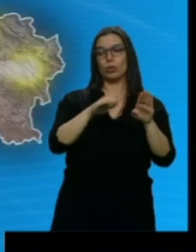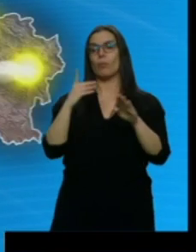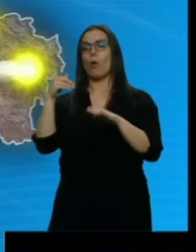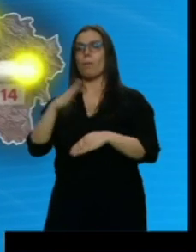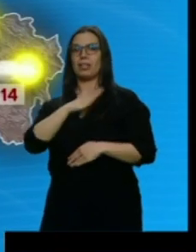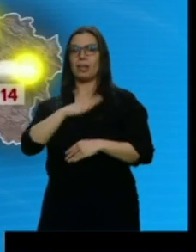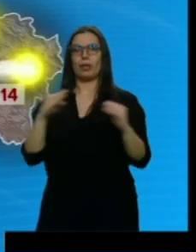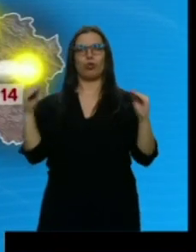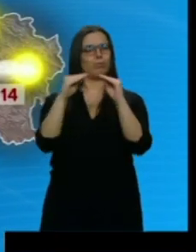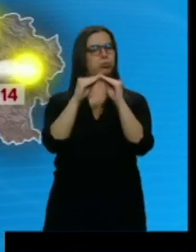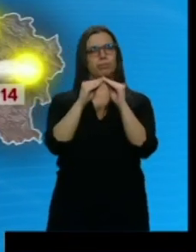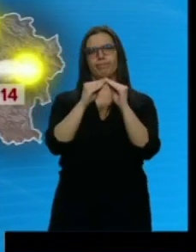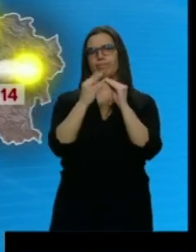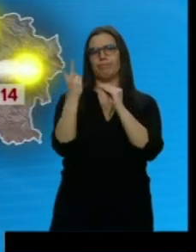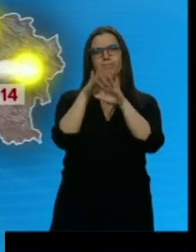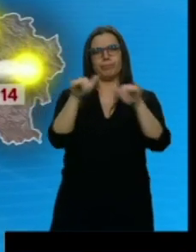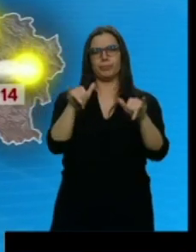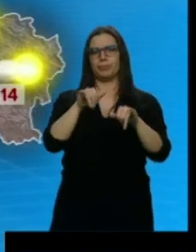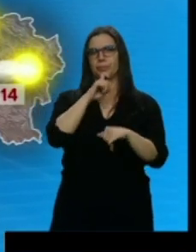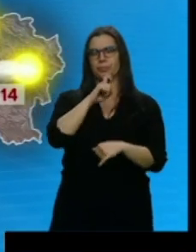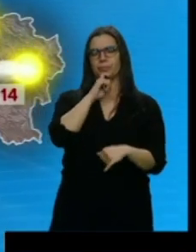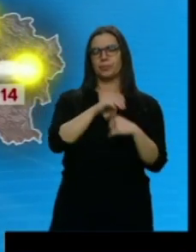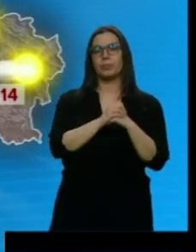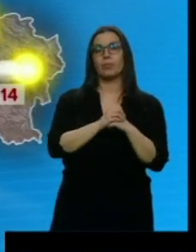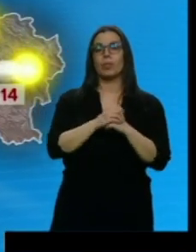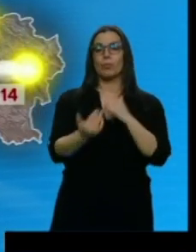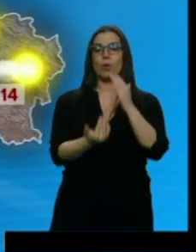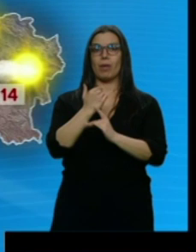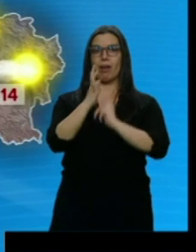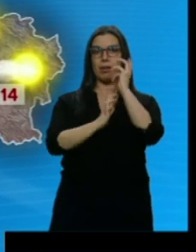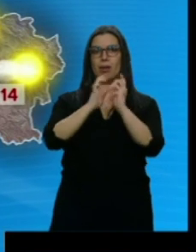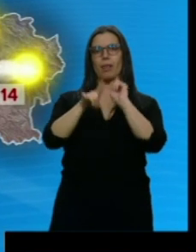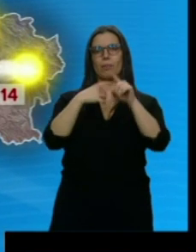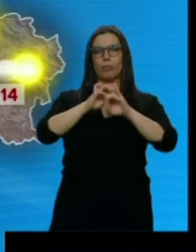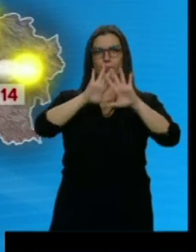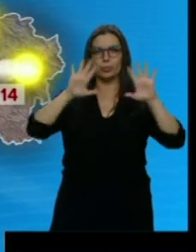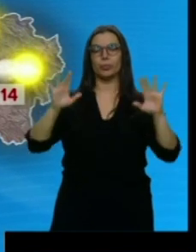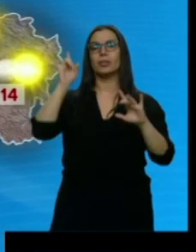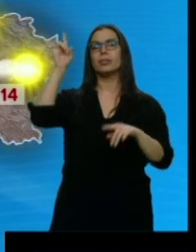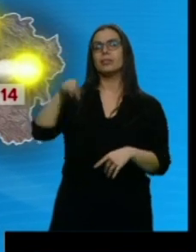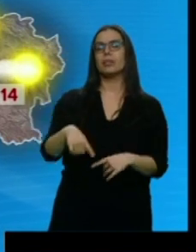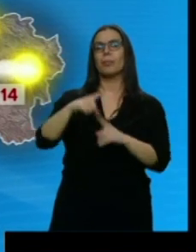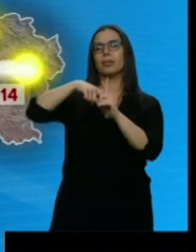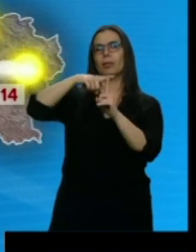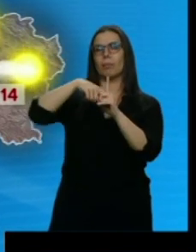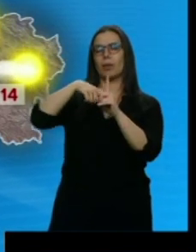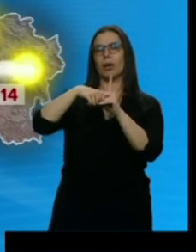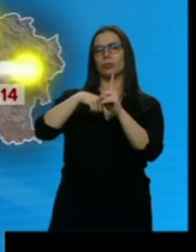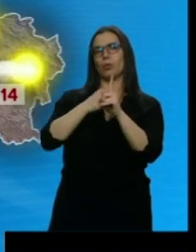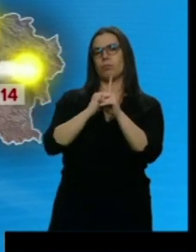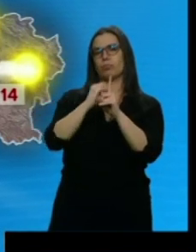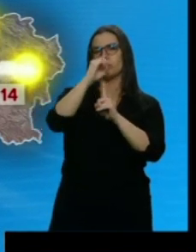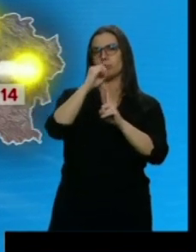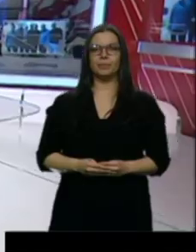Las nieblas de primera hora dejarán cielos despejados en la comunidad. También suben ligeramente las temperaturas. La tarde será suave y el viento soplará flora.